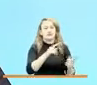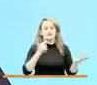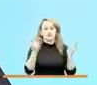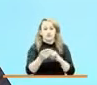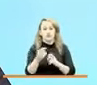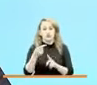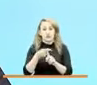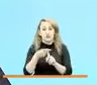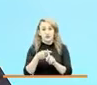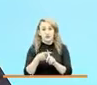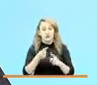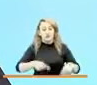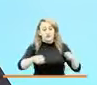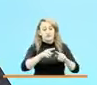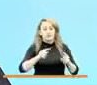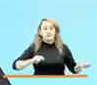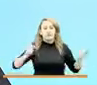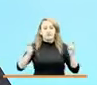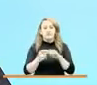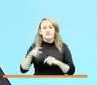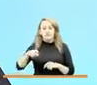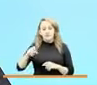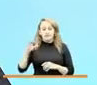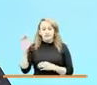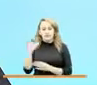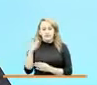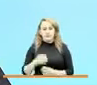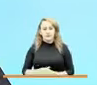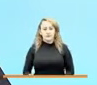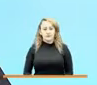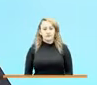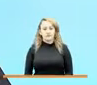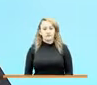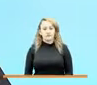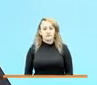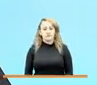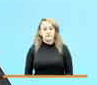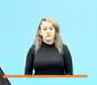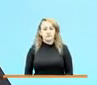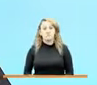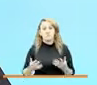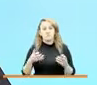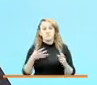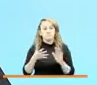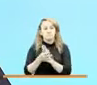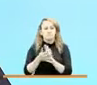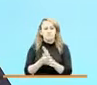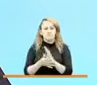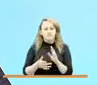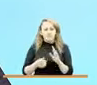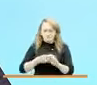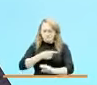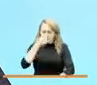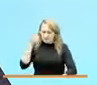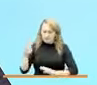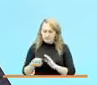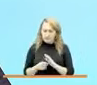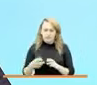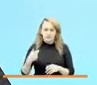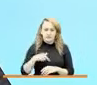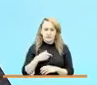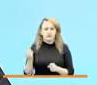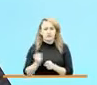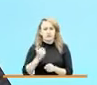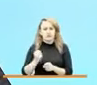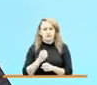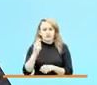sean los agentes de cambio que necesita nuestro país. Yo quiero reportar que en el marco de todo el esquema, hemos seguido trabajando, a pesar de